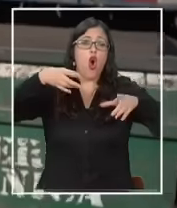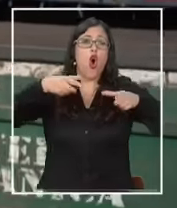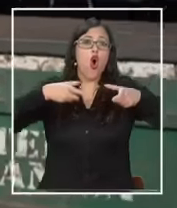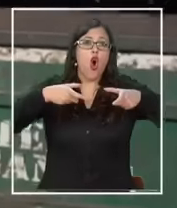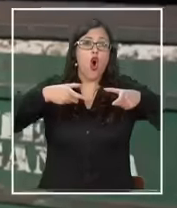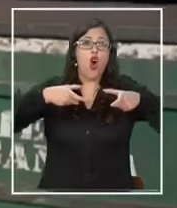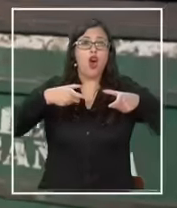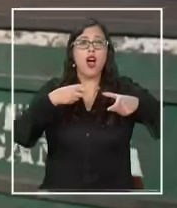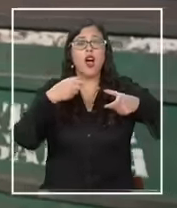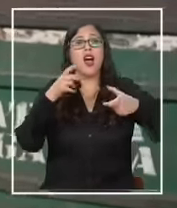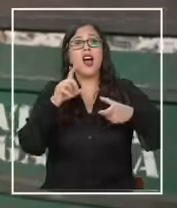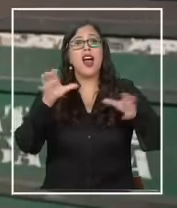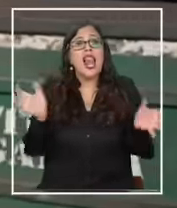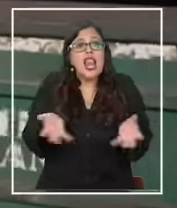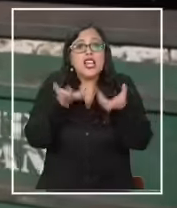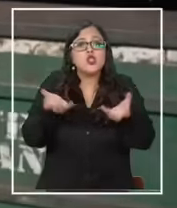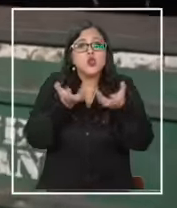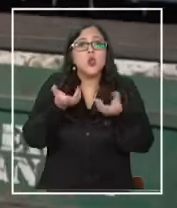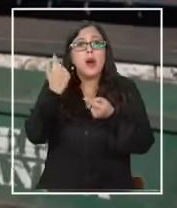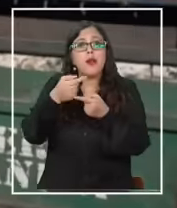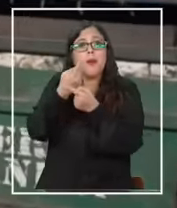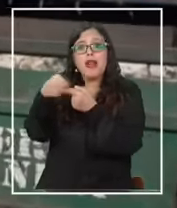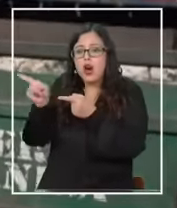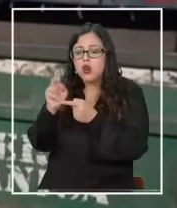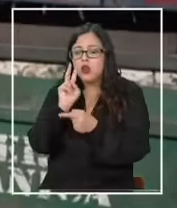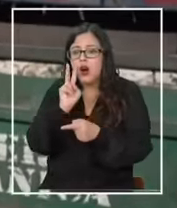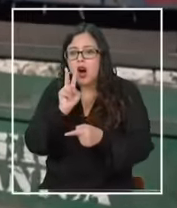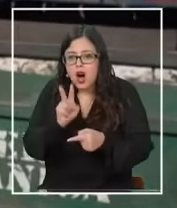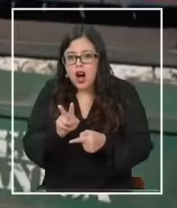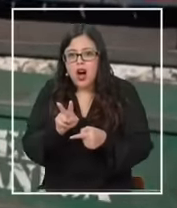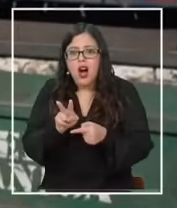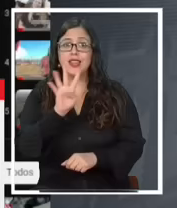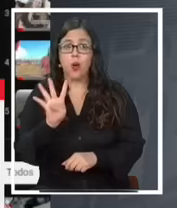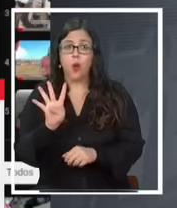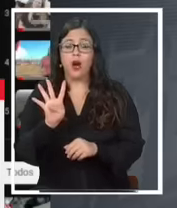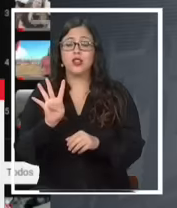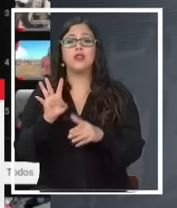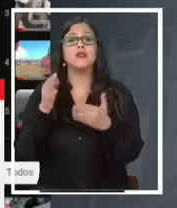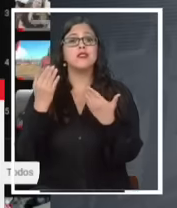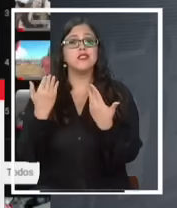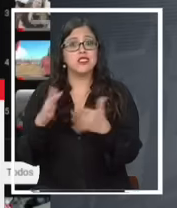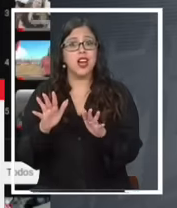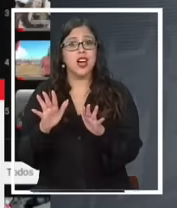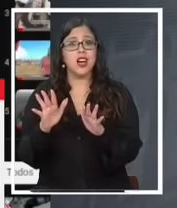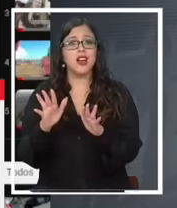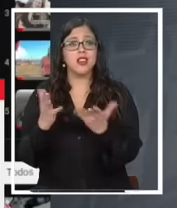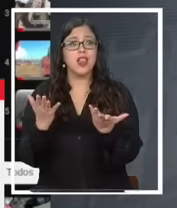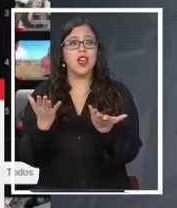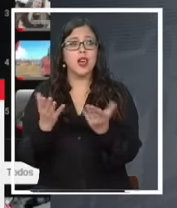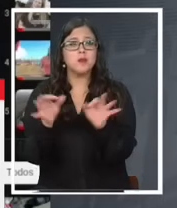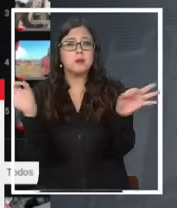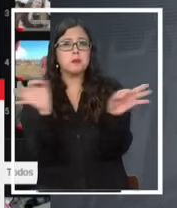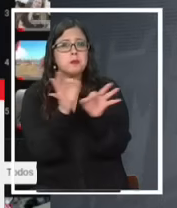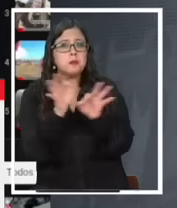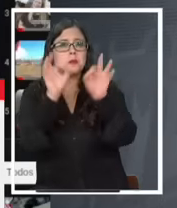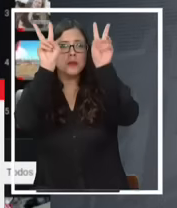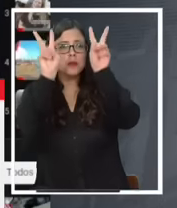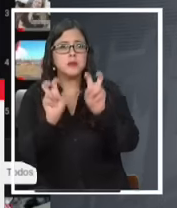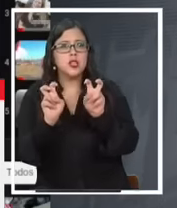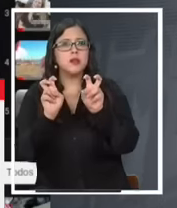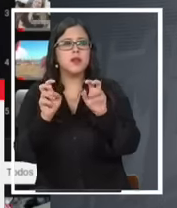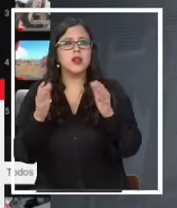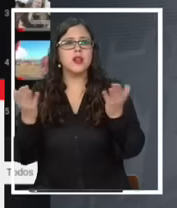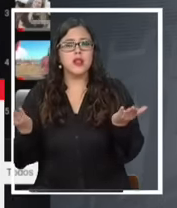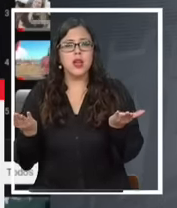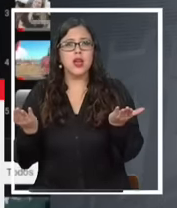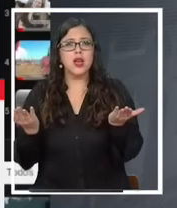queramos ver pero que para otro termina siendo oro puro termina siendo vital ya el chevsky nos explica el fenómeno que está